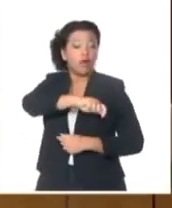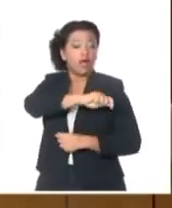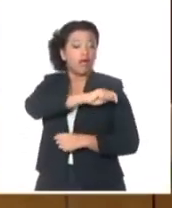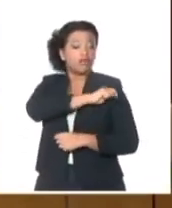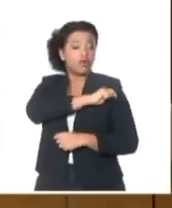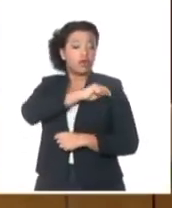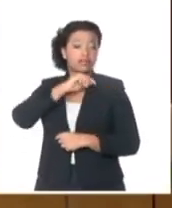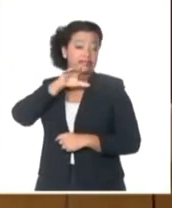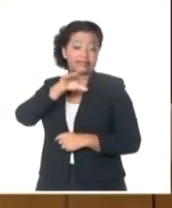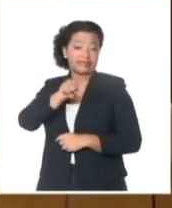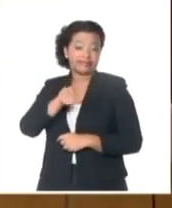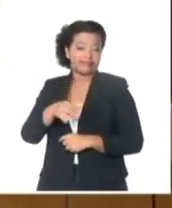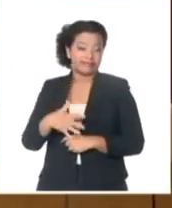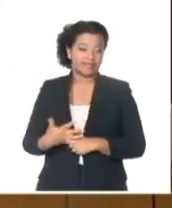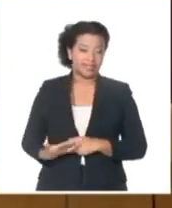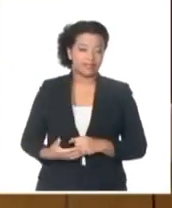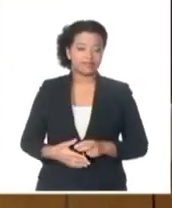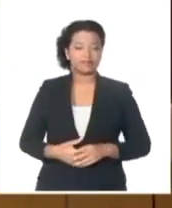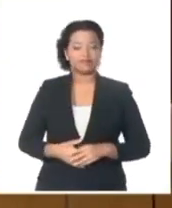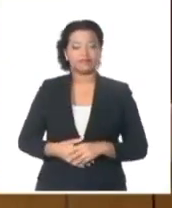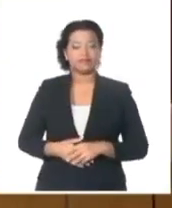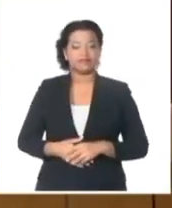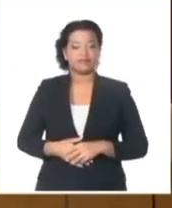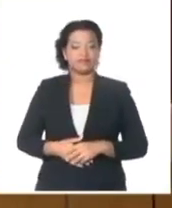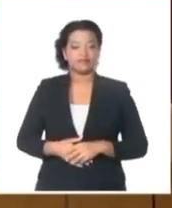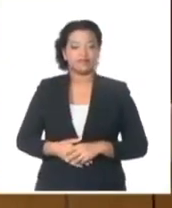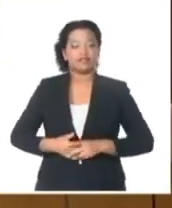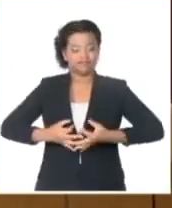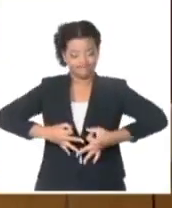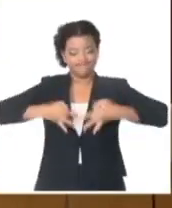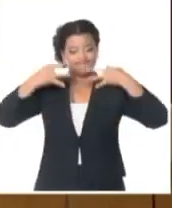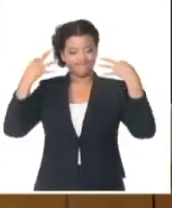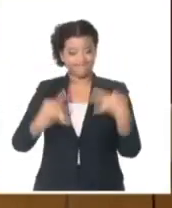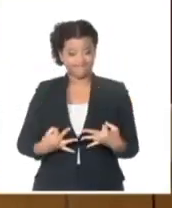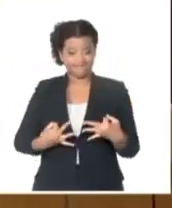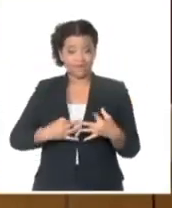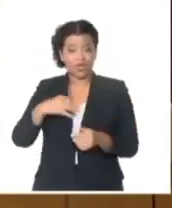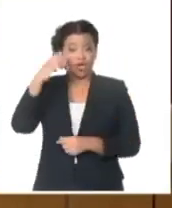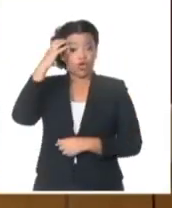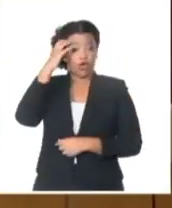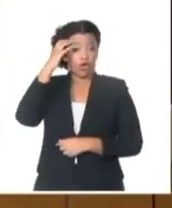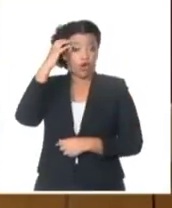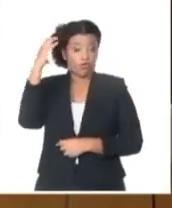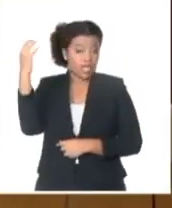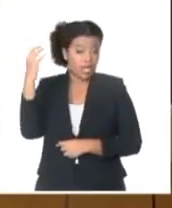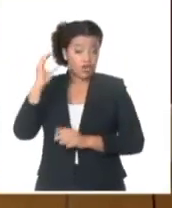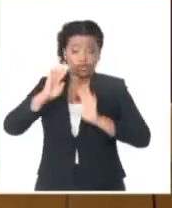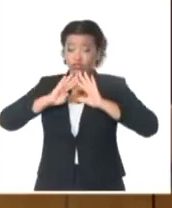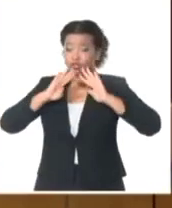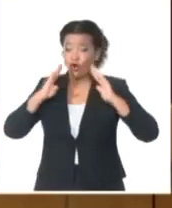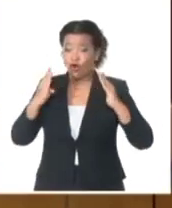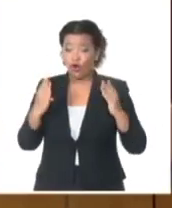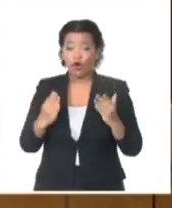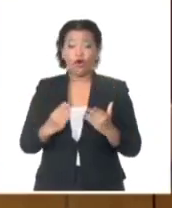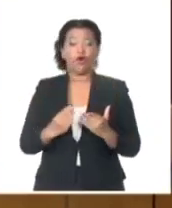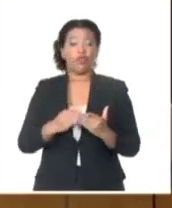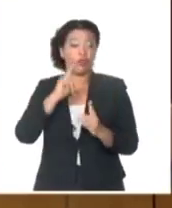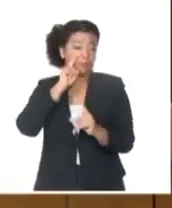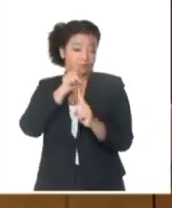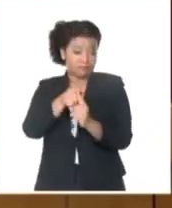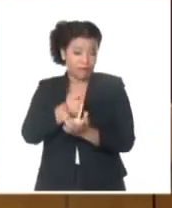decirle que tengan la certeza de que este gobierno, con todos y para el bien de todos,